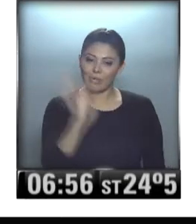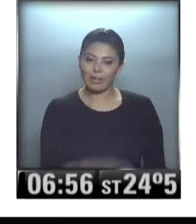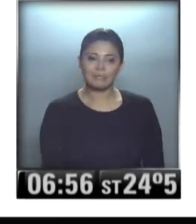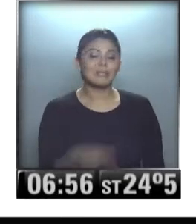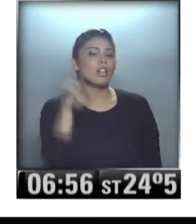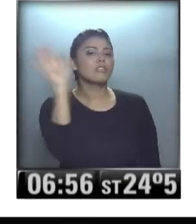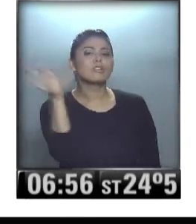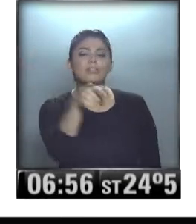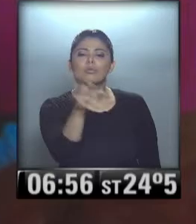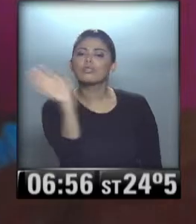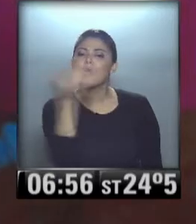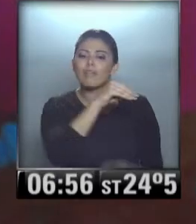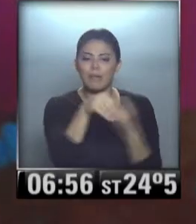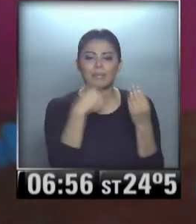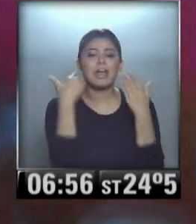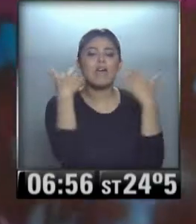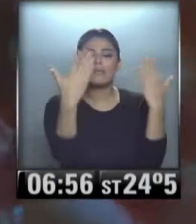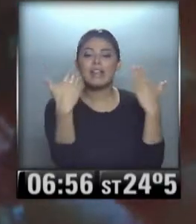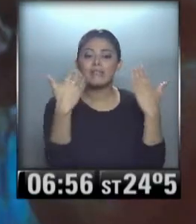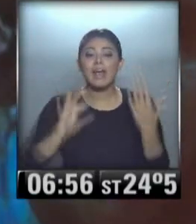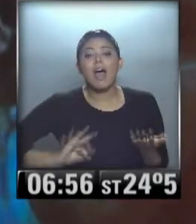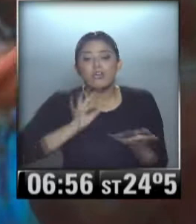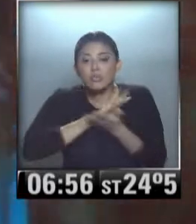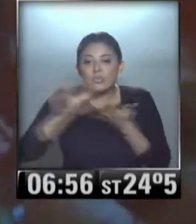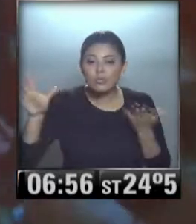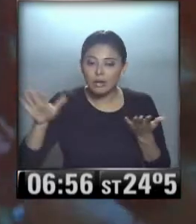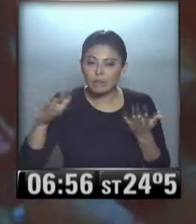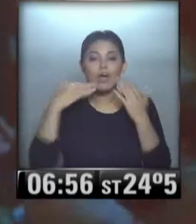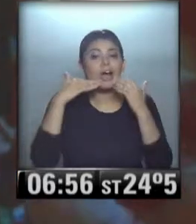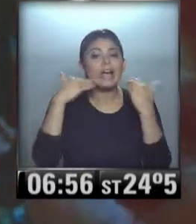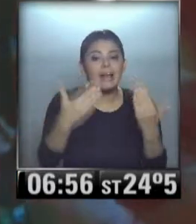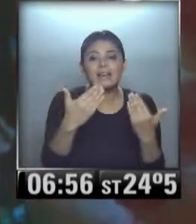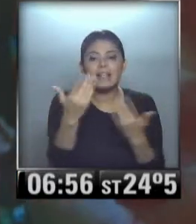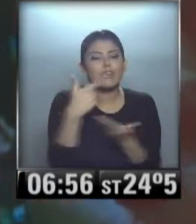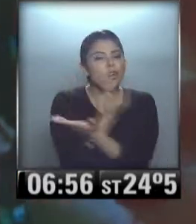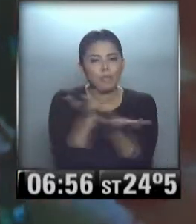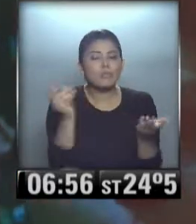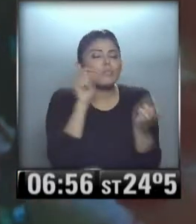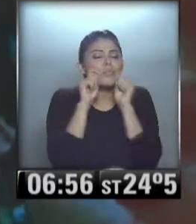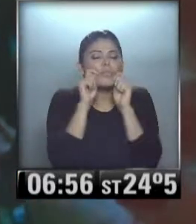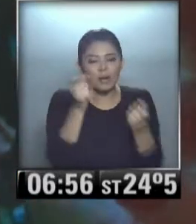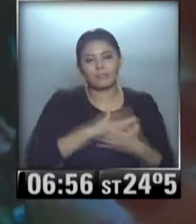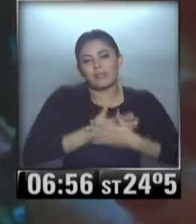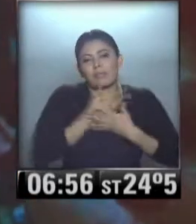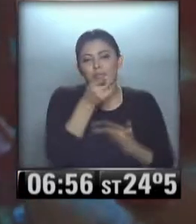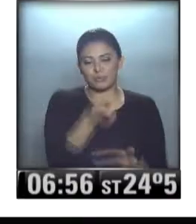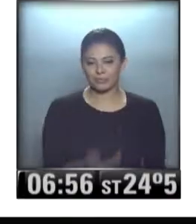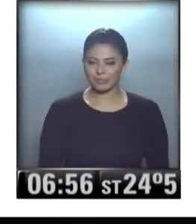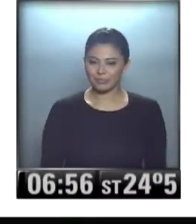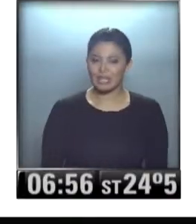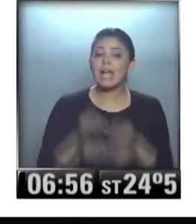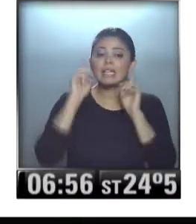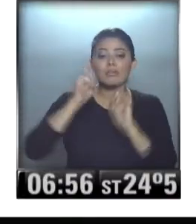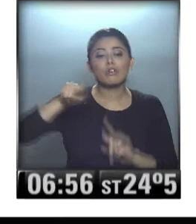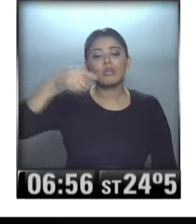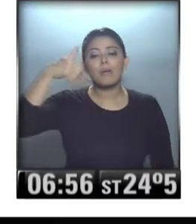Silvana y toda la familia también. Feliz, feliz año nuevo, Silví. Gracias por compartir nuestro corazón con ustedes. Y también